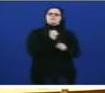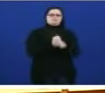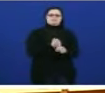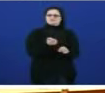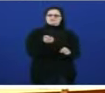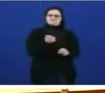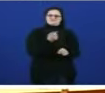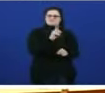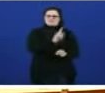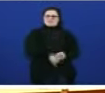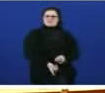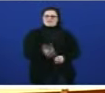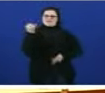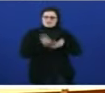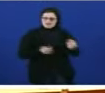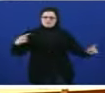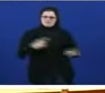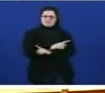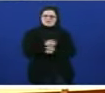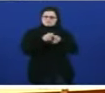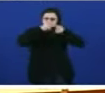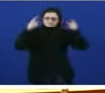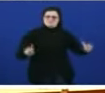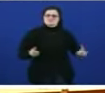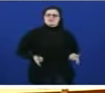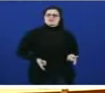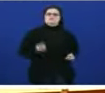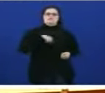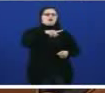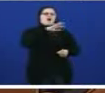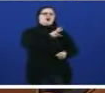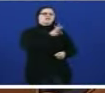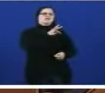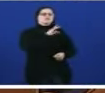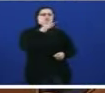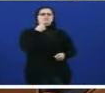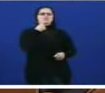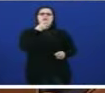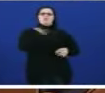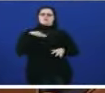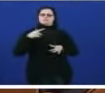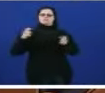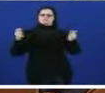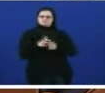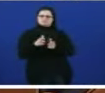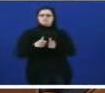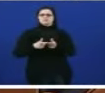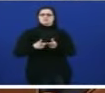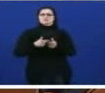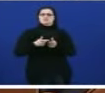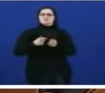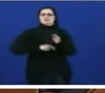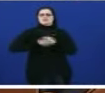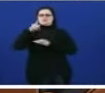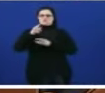gastos de personal incrementanse e onde vostede decía que se reduce o gasto corrente improductivo non vemos onde está o que si se